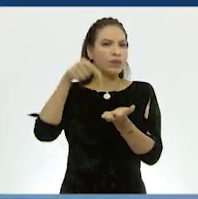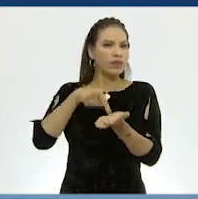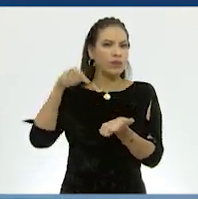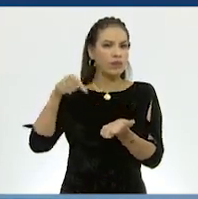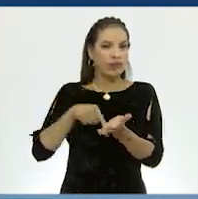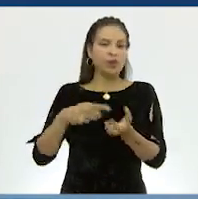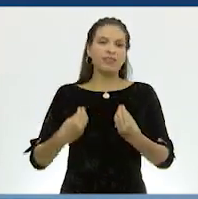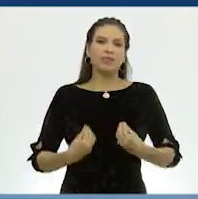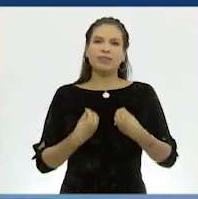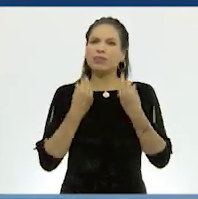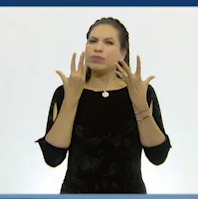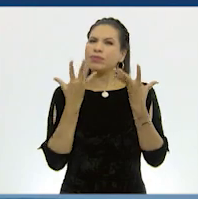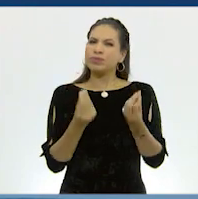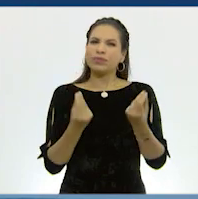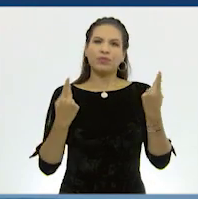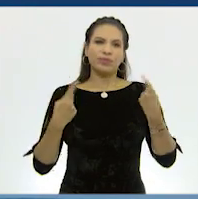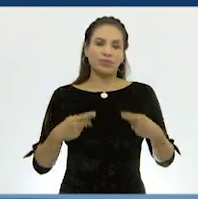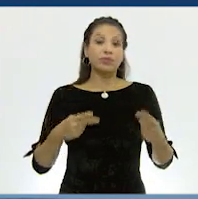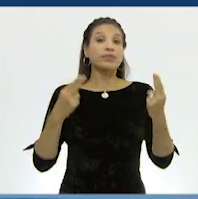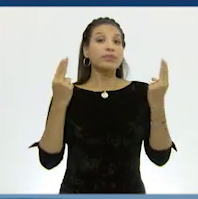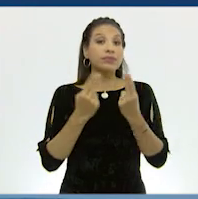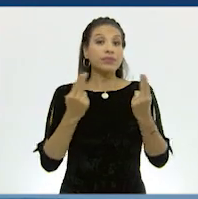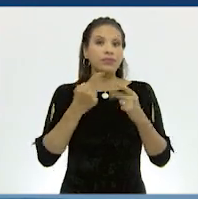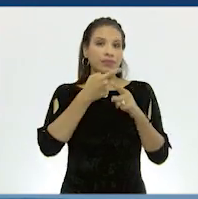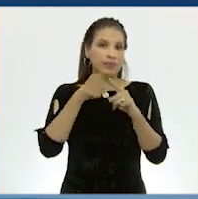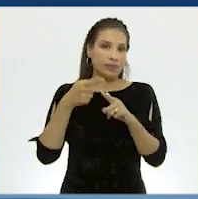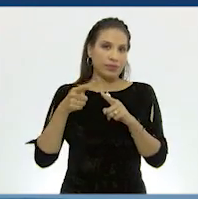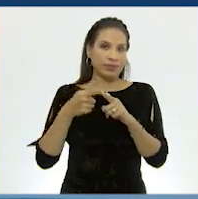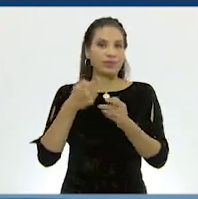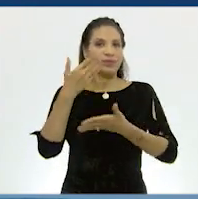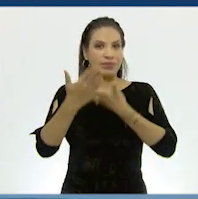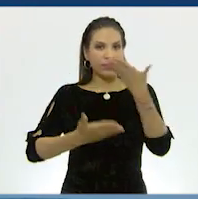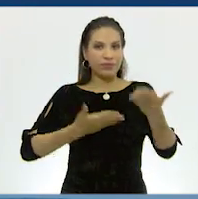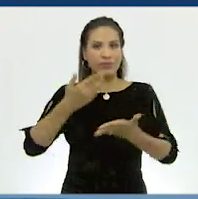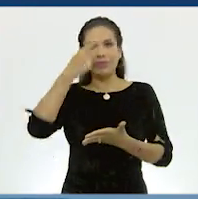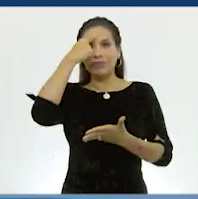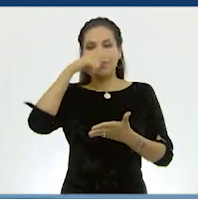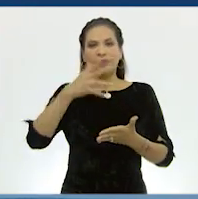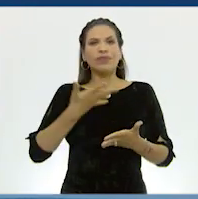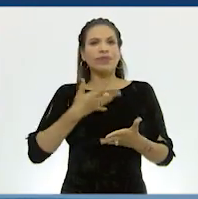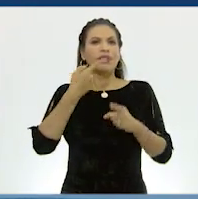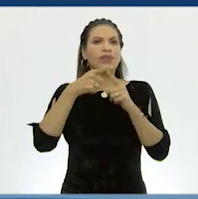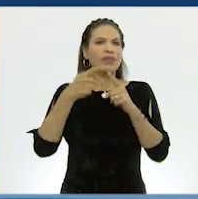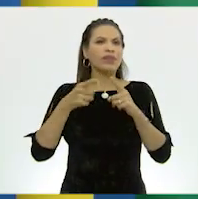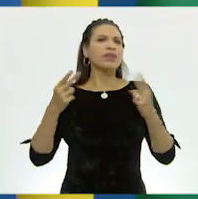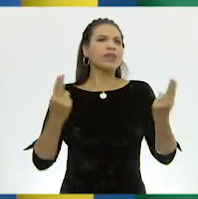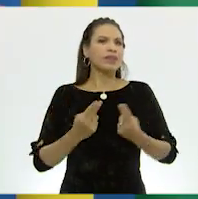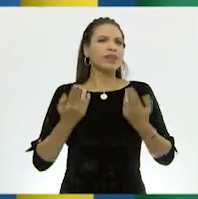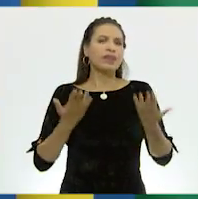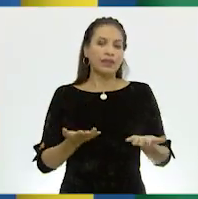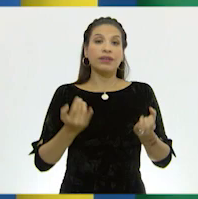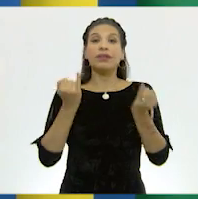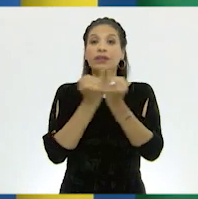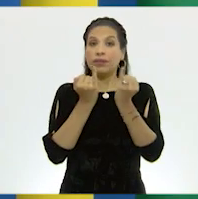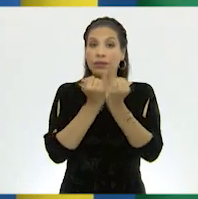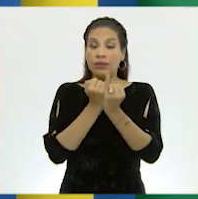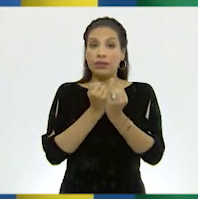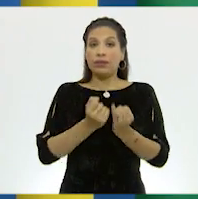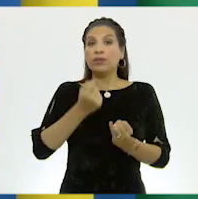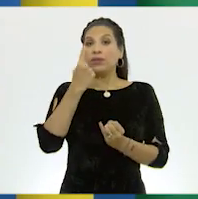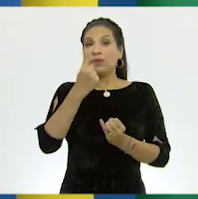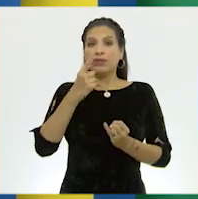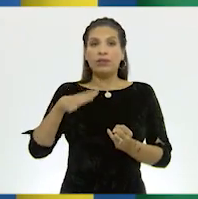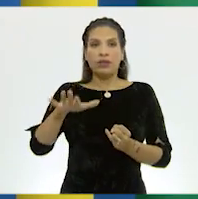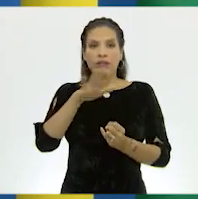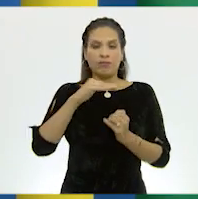donde vive mucha gente, se necesitan diversos servicios para atender sus necesidades. Además, si una